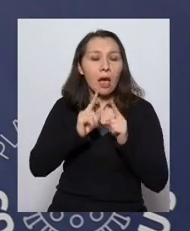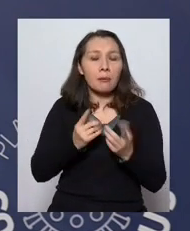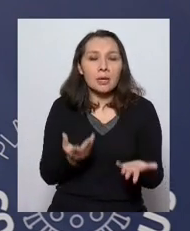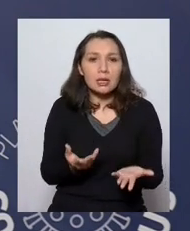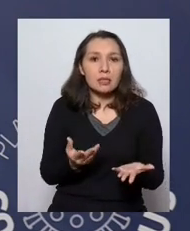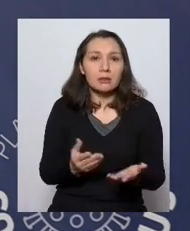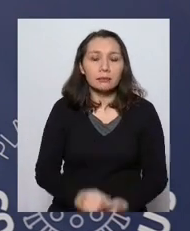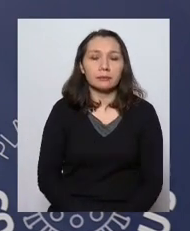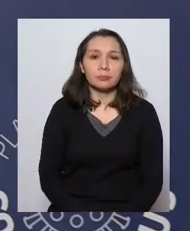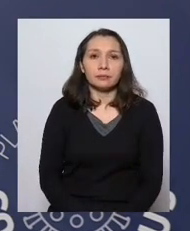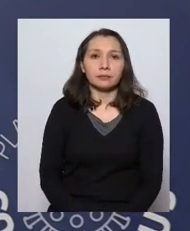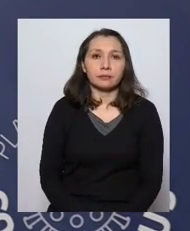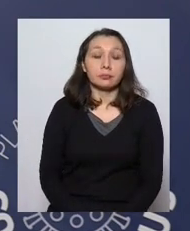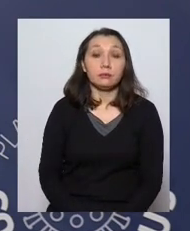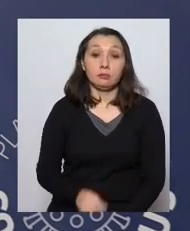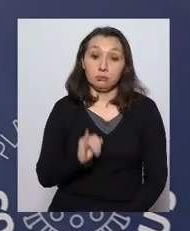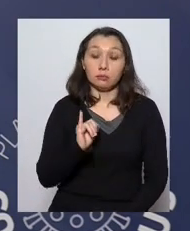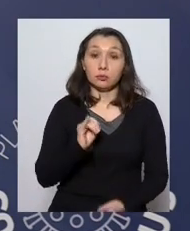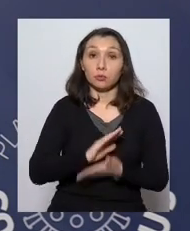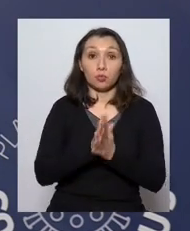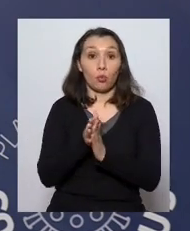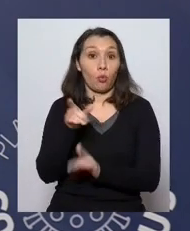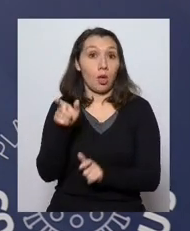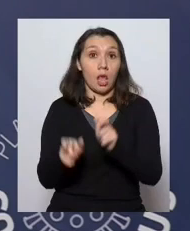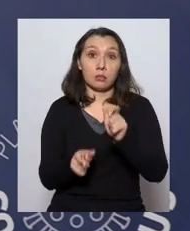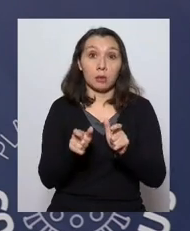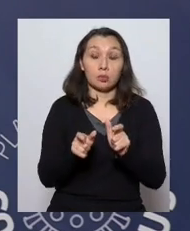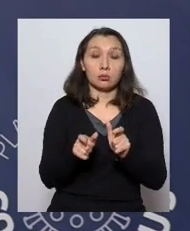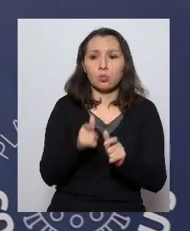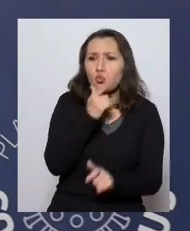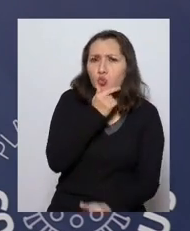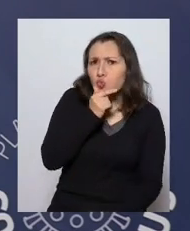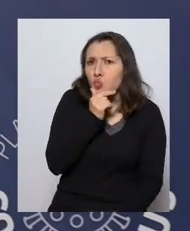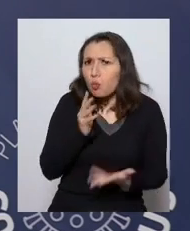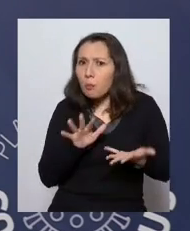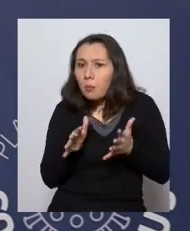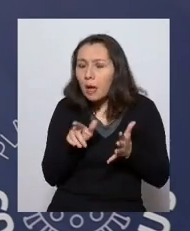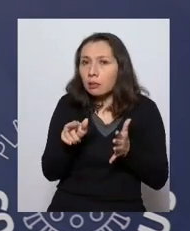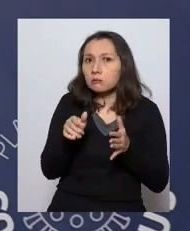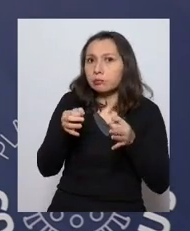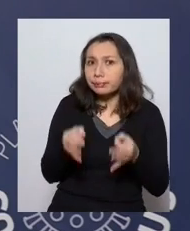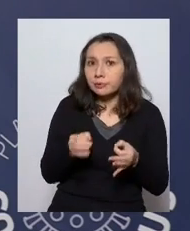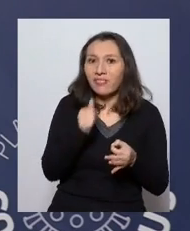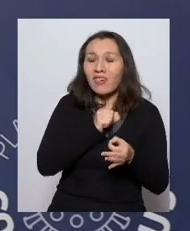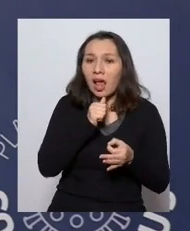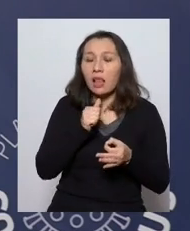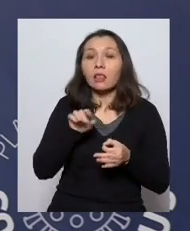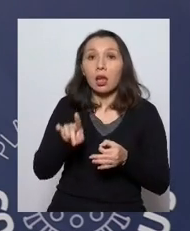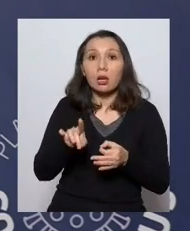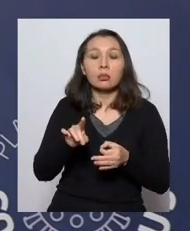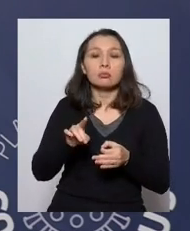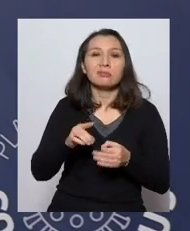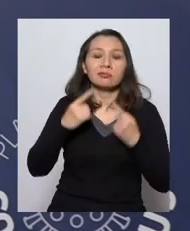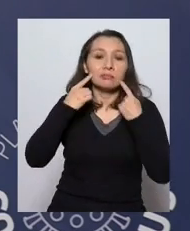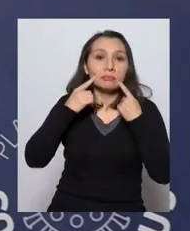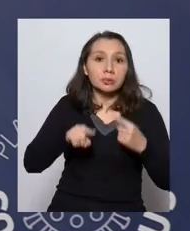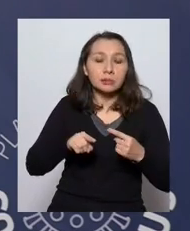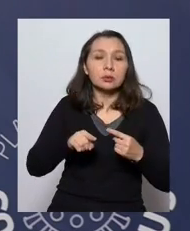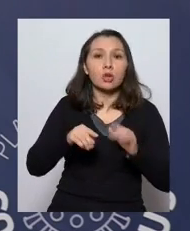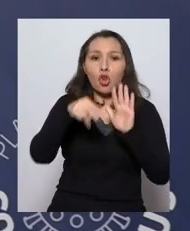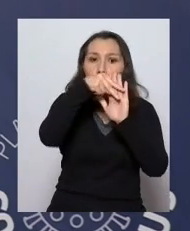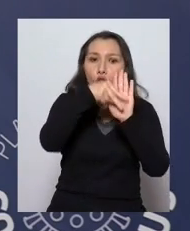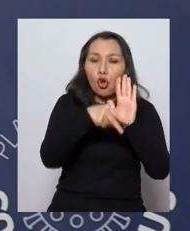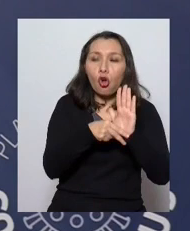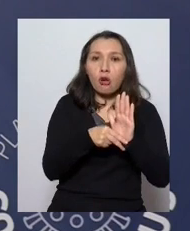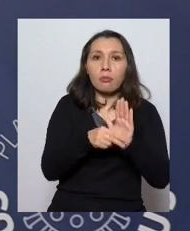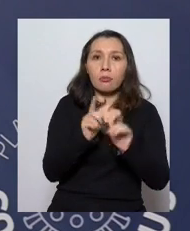efectivamente como todas las personas que son un caso sospechoso o un caso confirmado que no respetan las